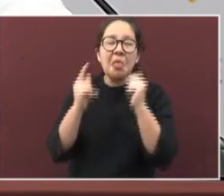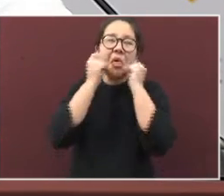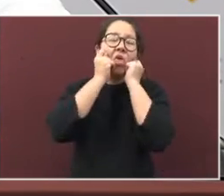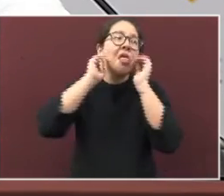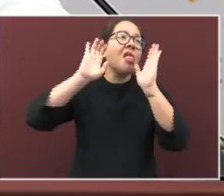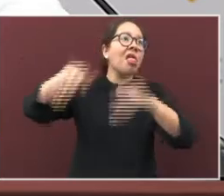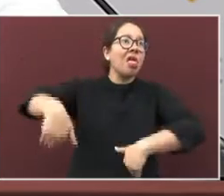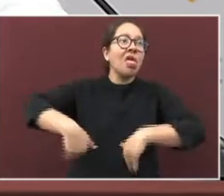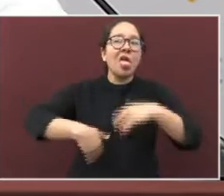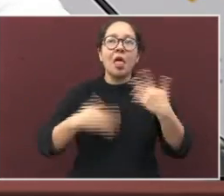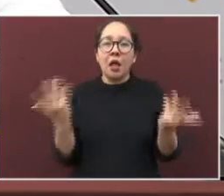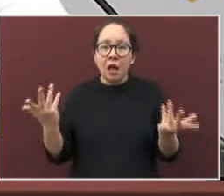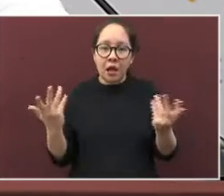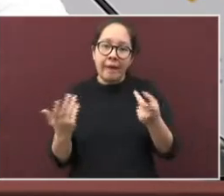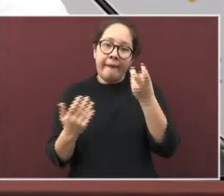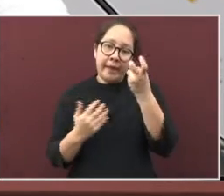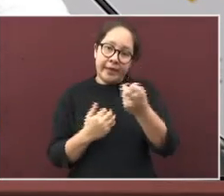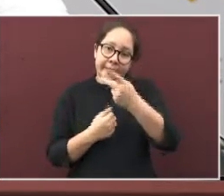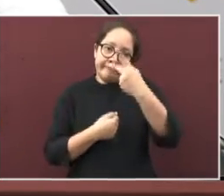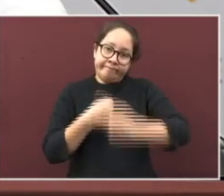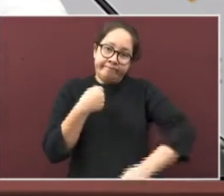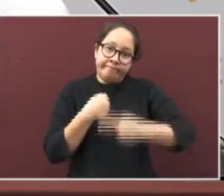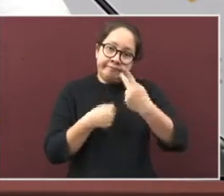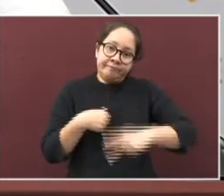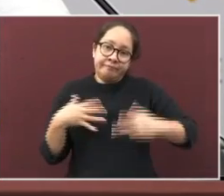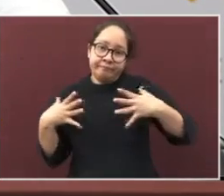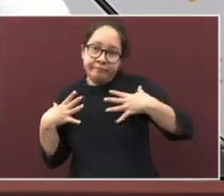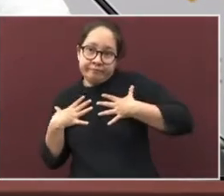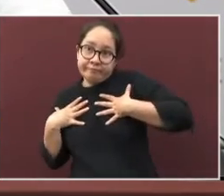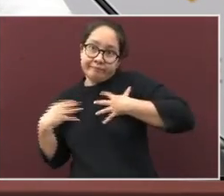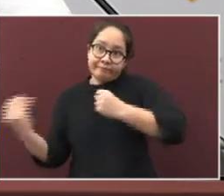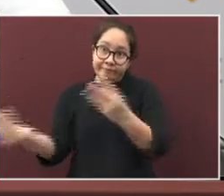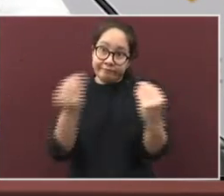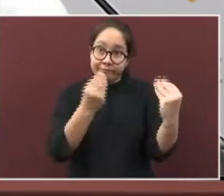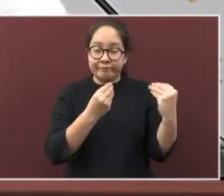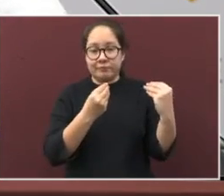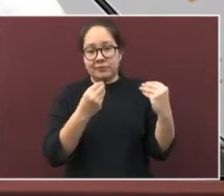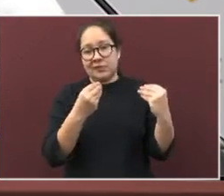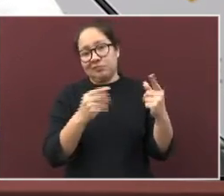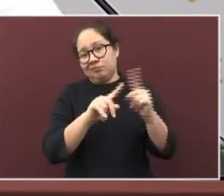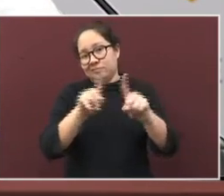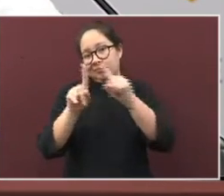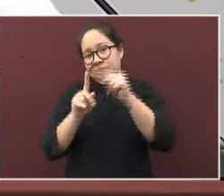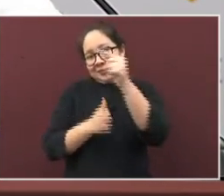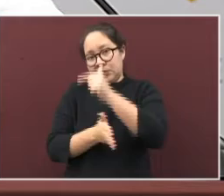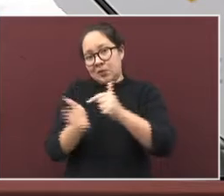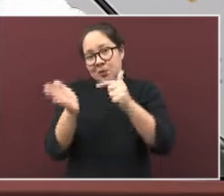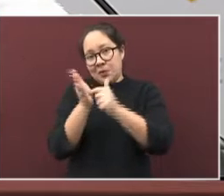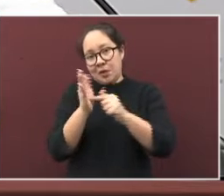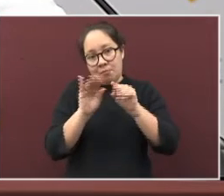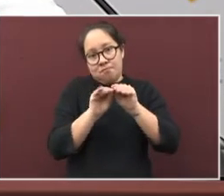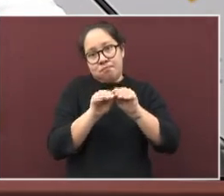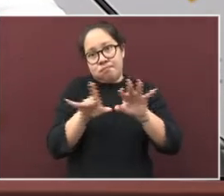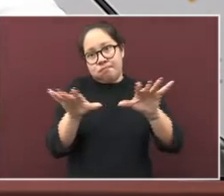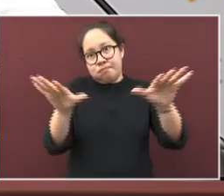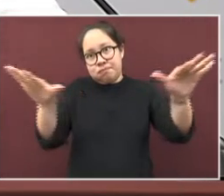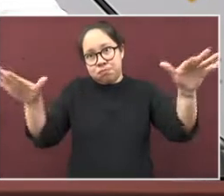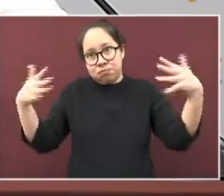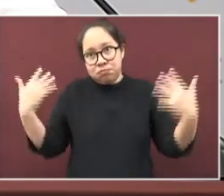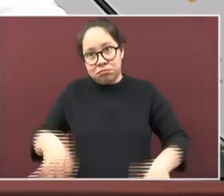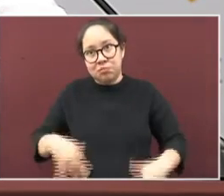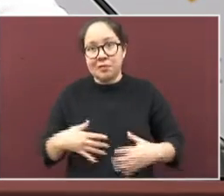que el contagio se siga esparciendo por más puntos del estado y las propias